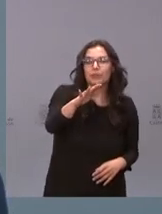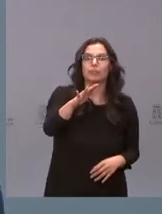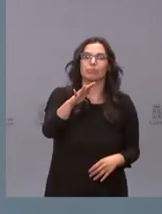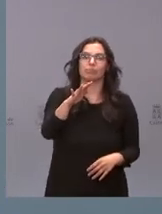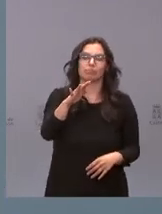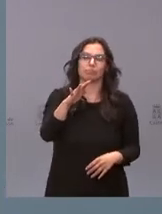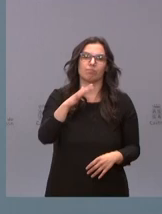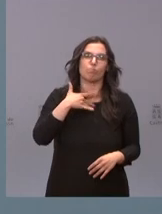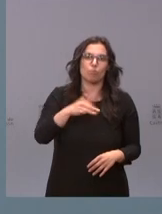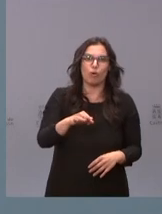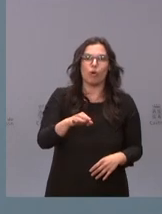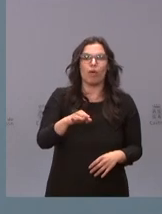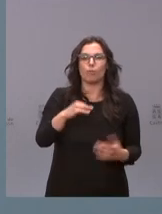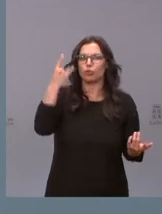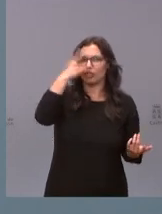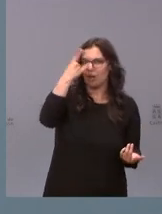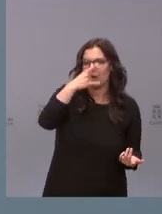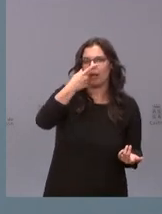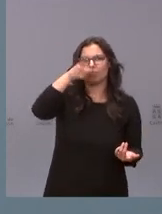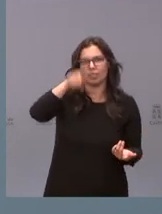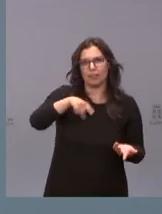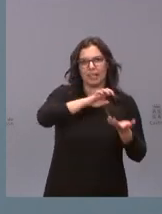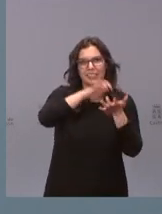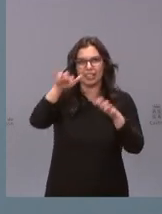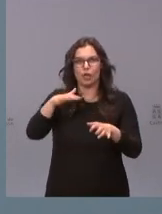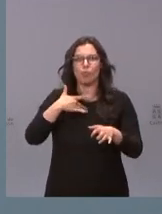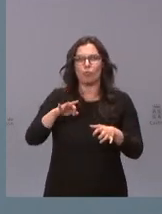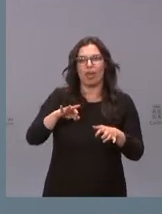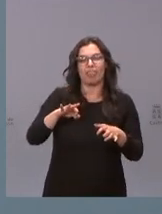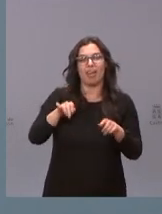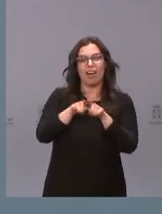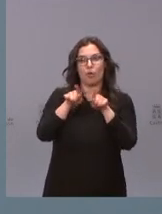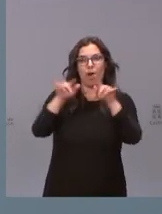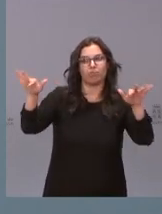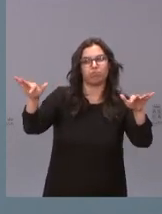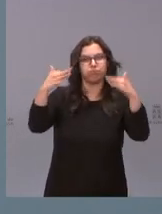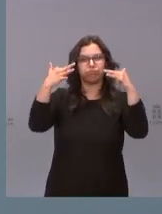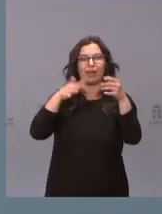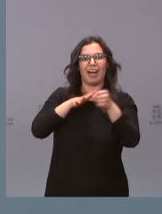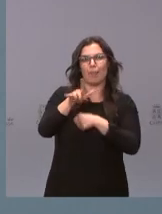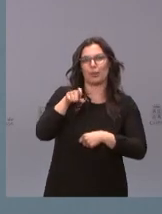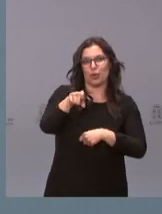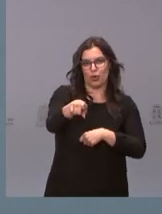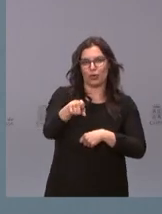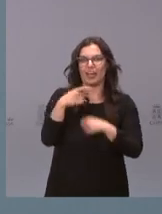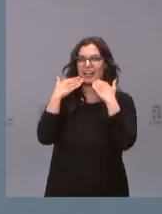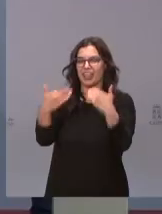poner tanto a Salamanca como a Castilla y León en el epicentro de la oncología. Muchas gracias.